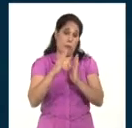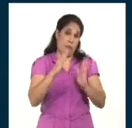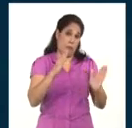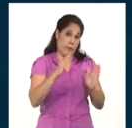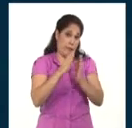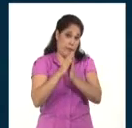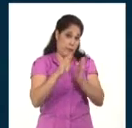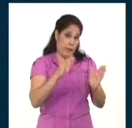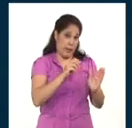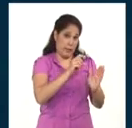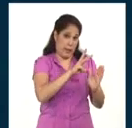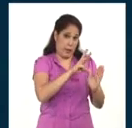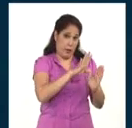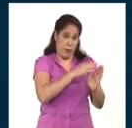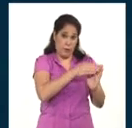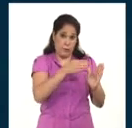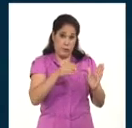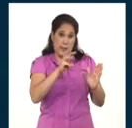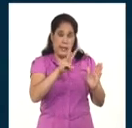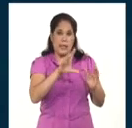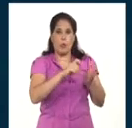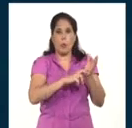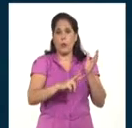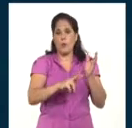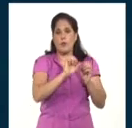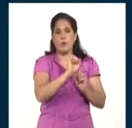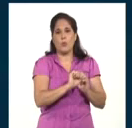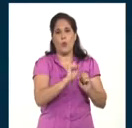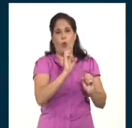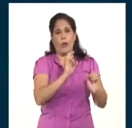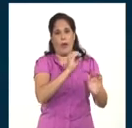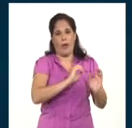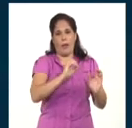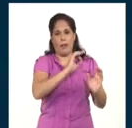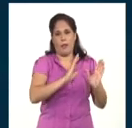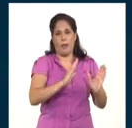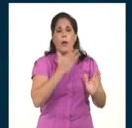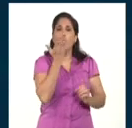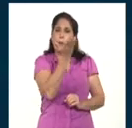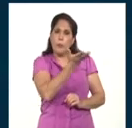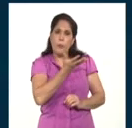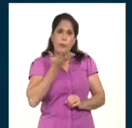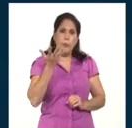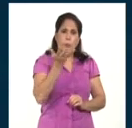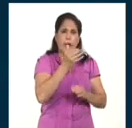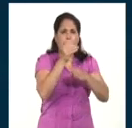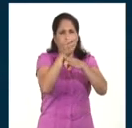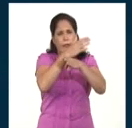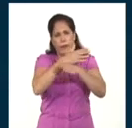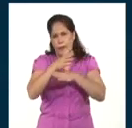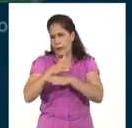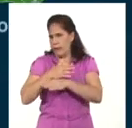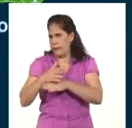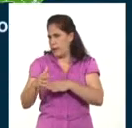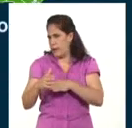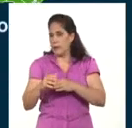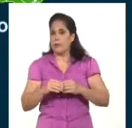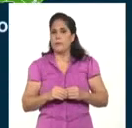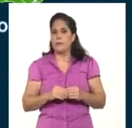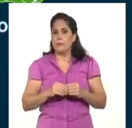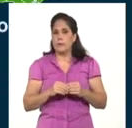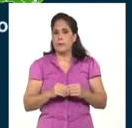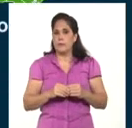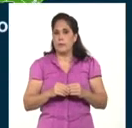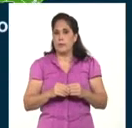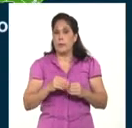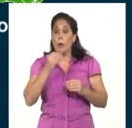y 35 grados celsius en las provincias del sur oriental. Los vientos soplarán variables débiles y en zonas de la costa